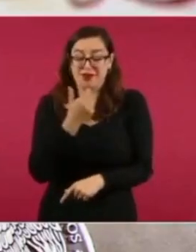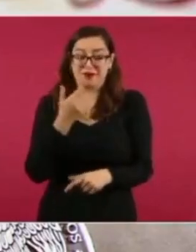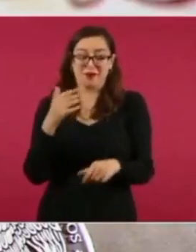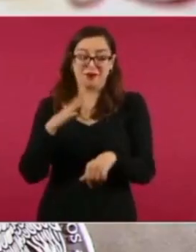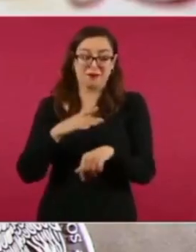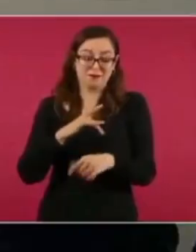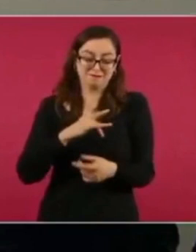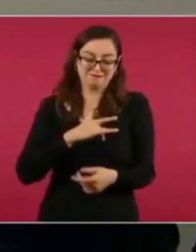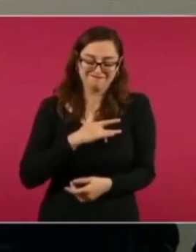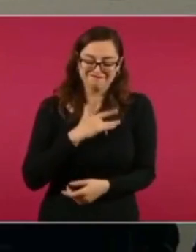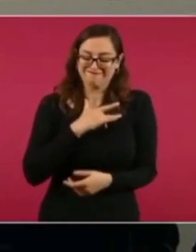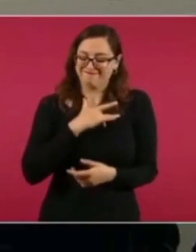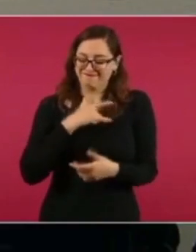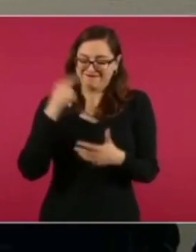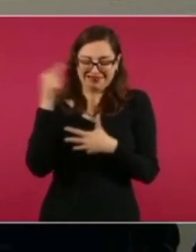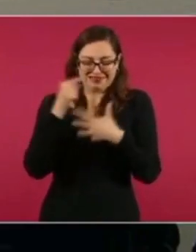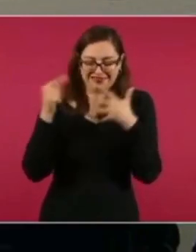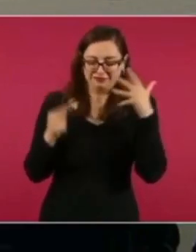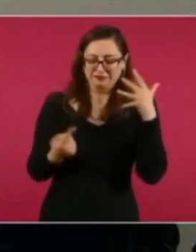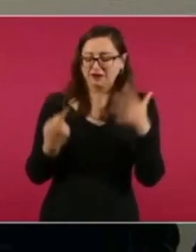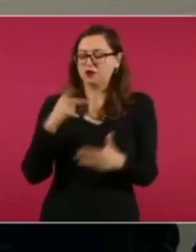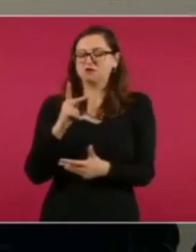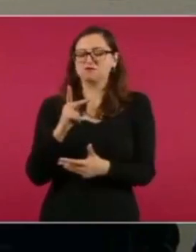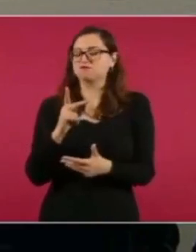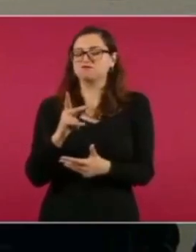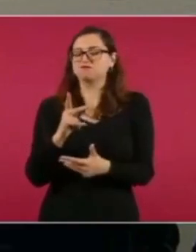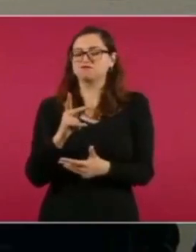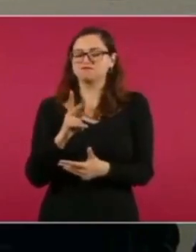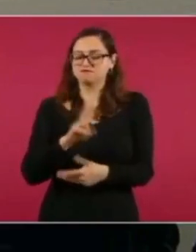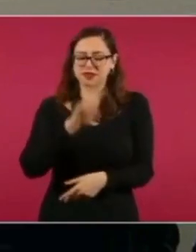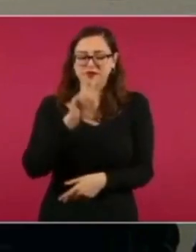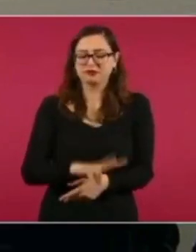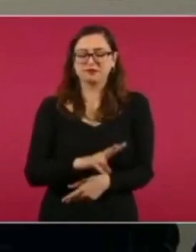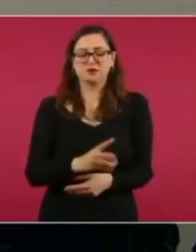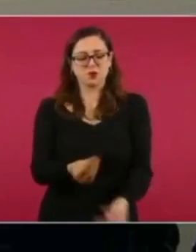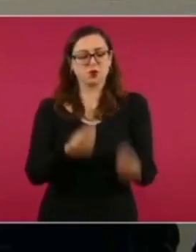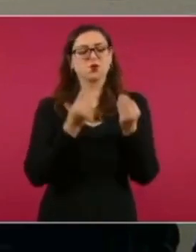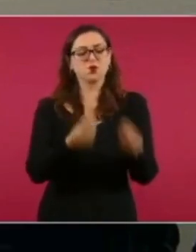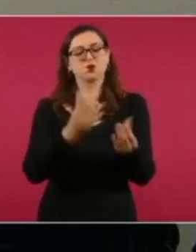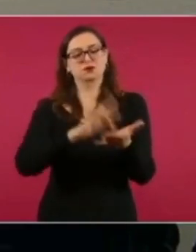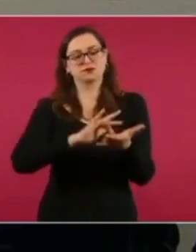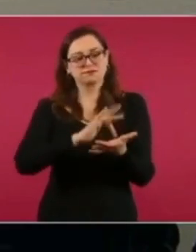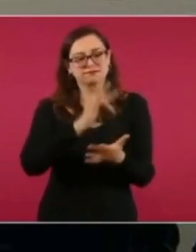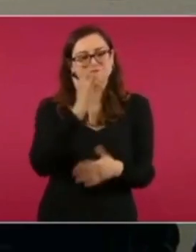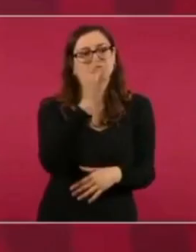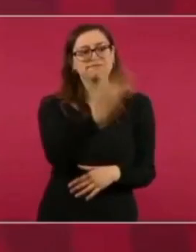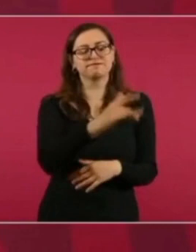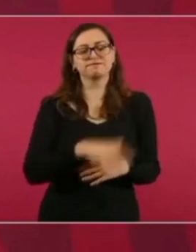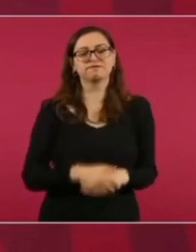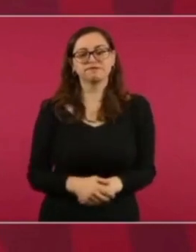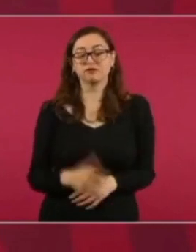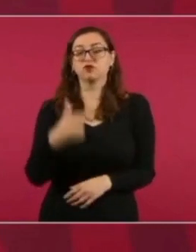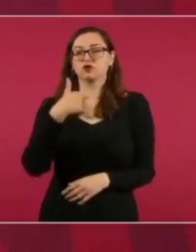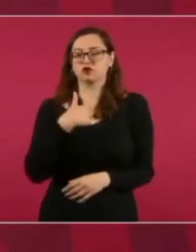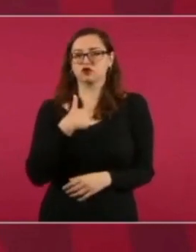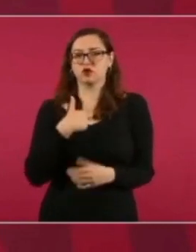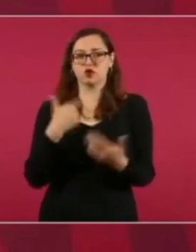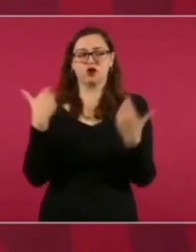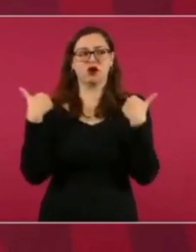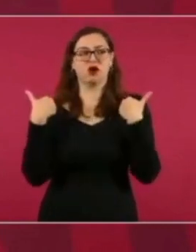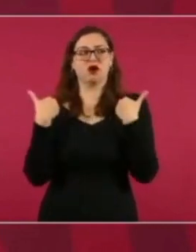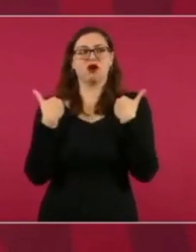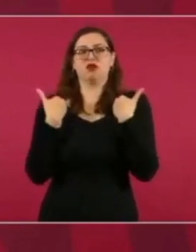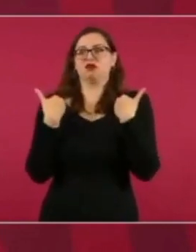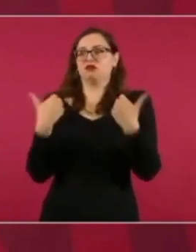es gracias. Gracias una ocasión más por enseñarme a apreciar la diferencia como un